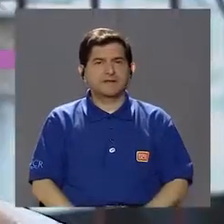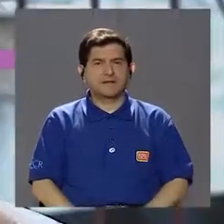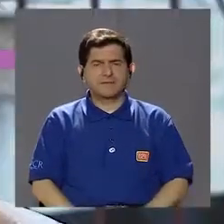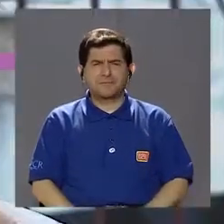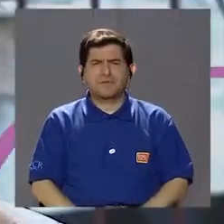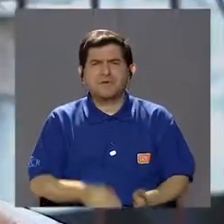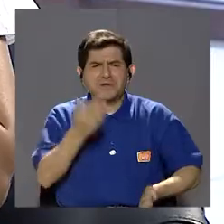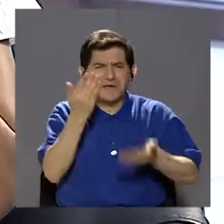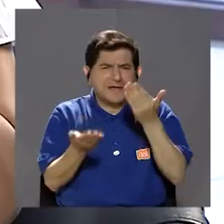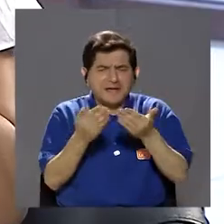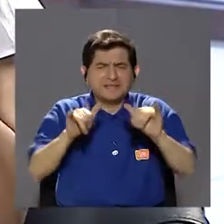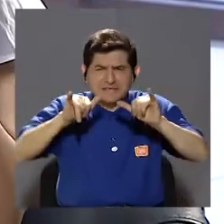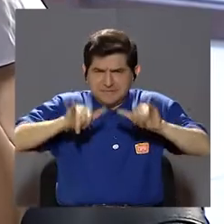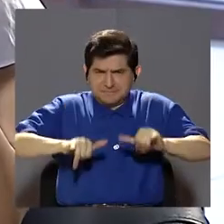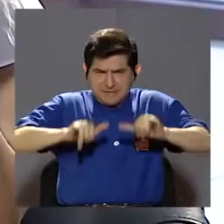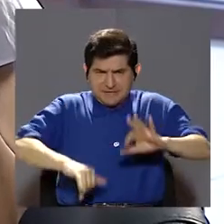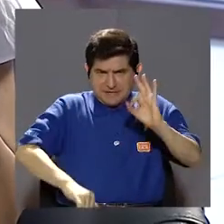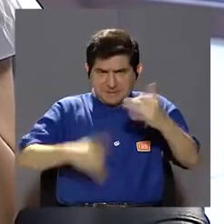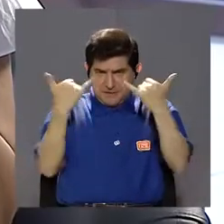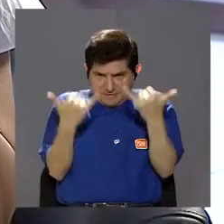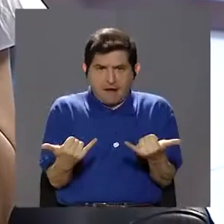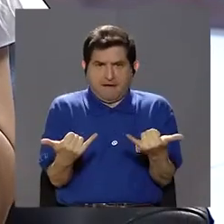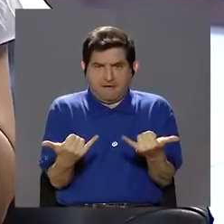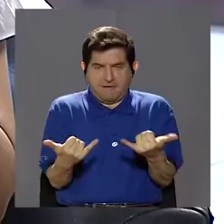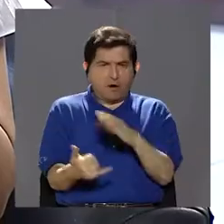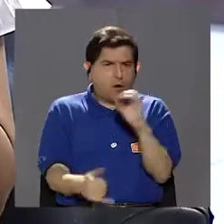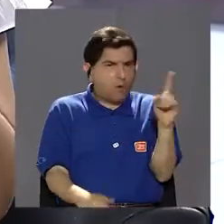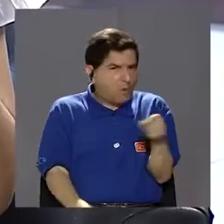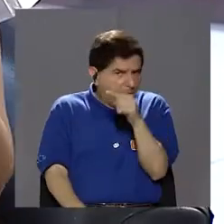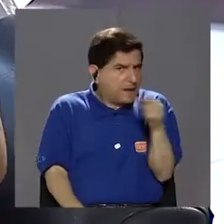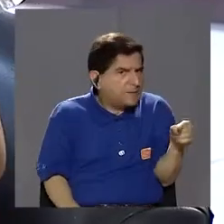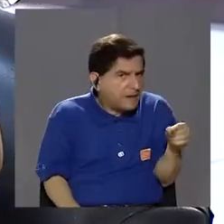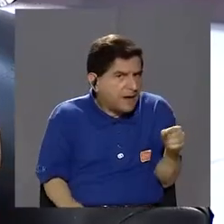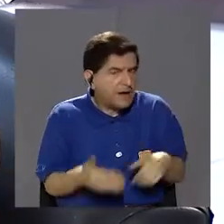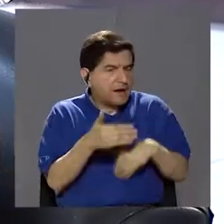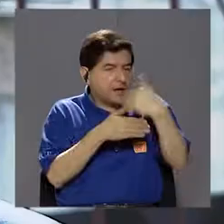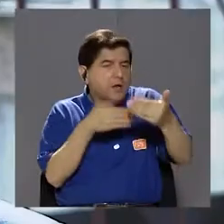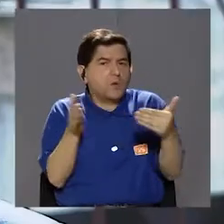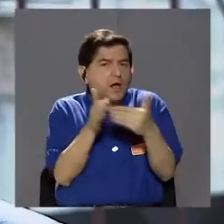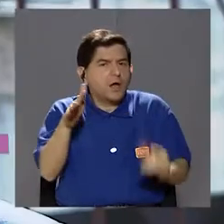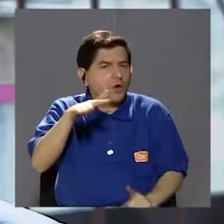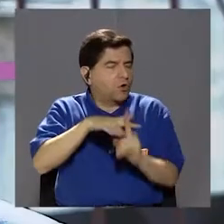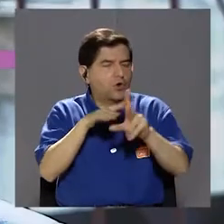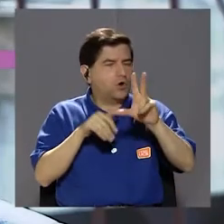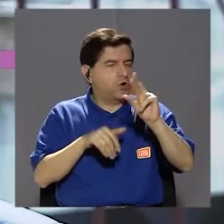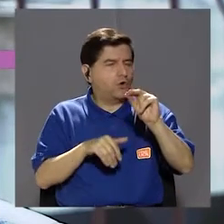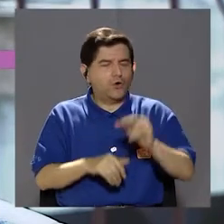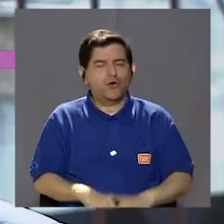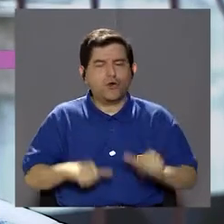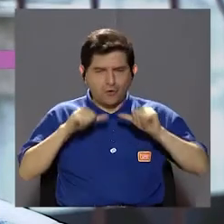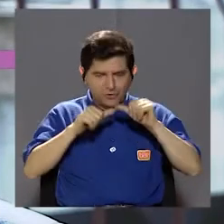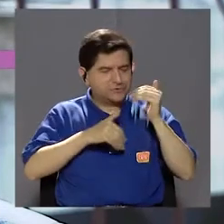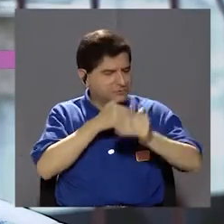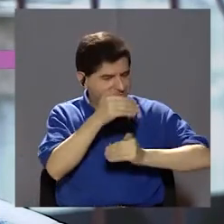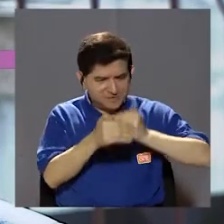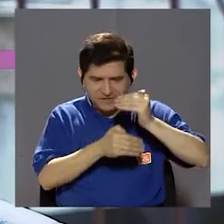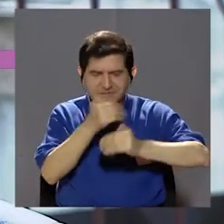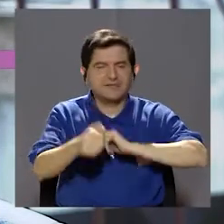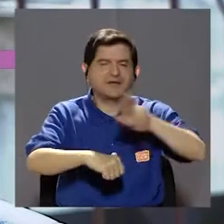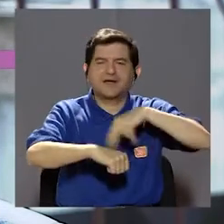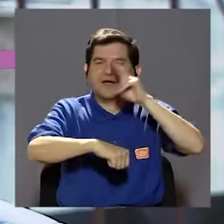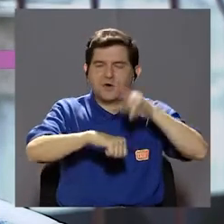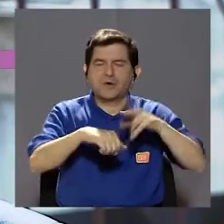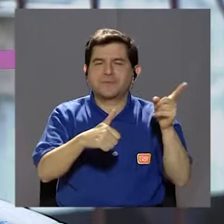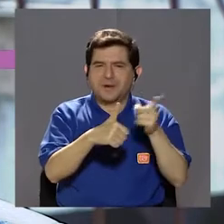Porque lo llegamos como a estabilizar, ¿verdad? O a quitar del todo. ¿Y luego vuelve? No, hay que seguir una secuencia.